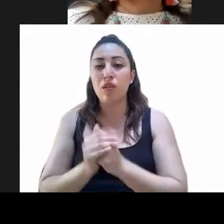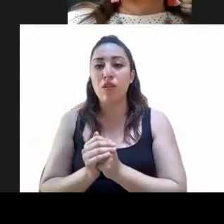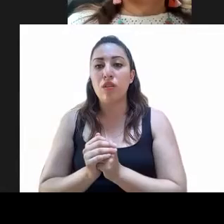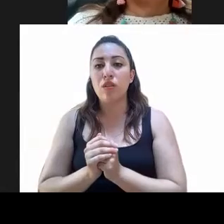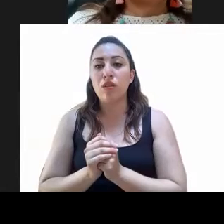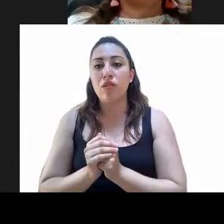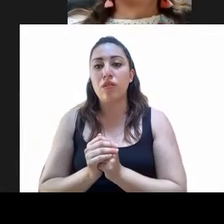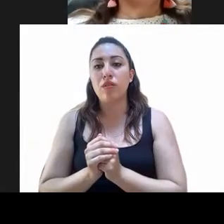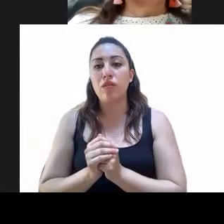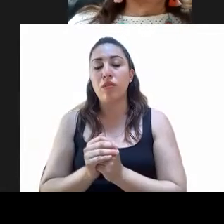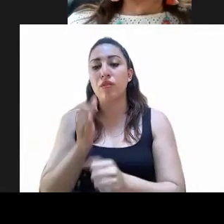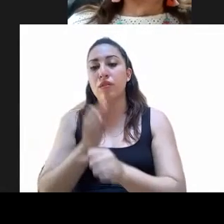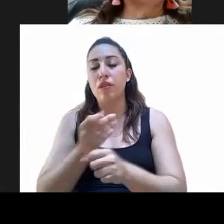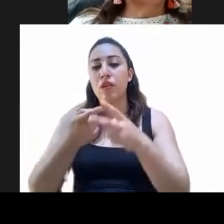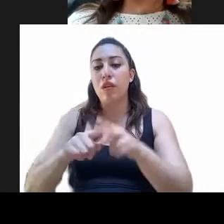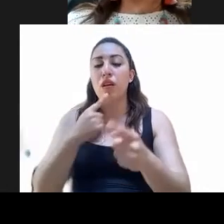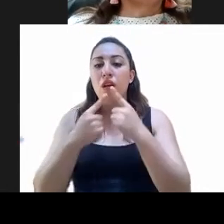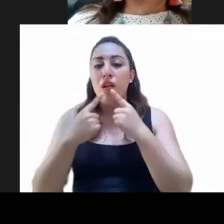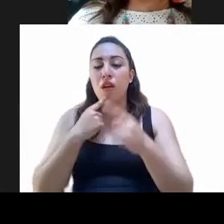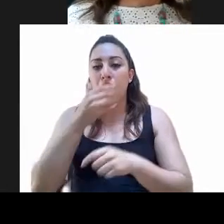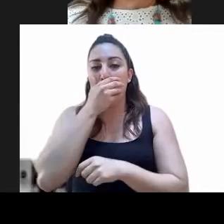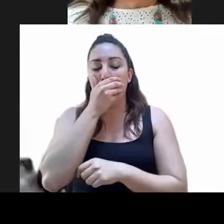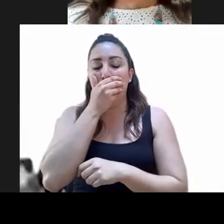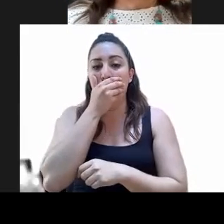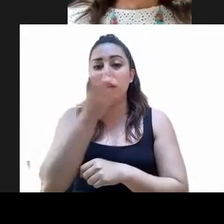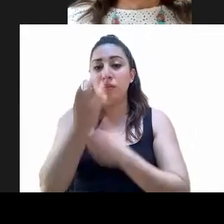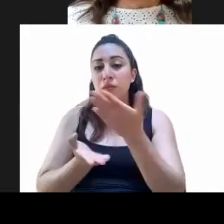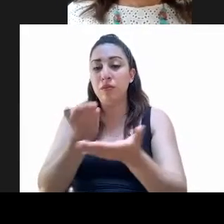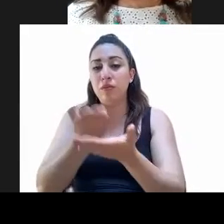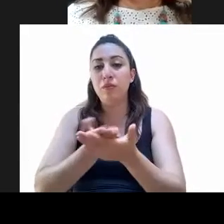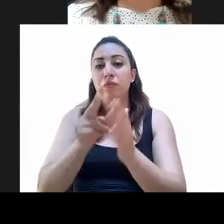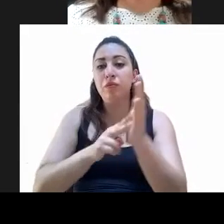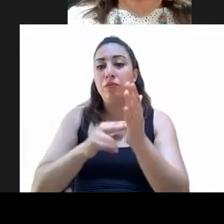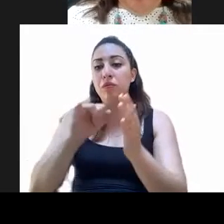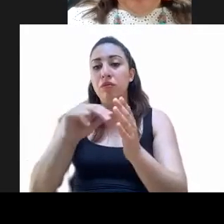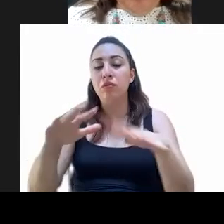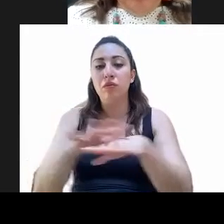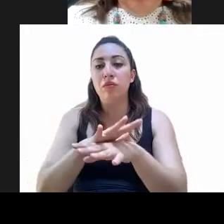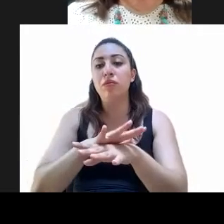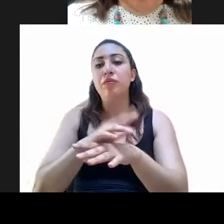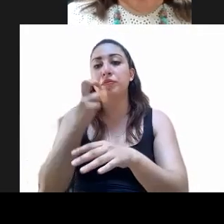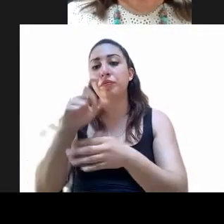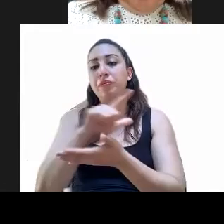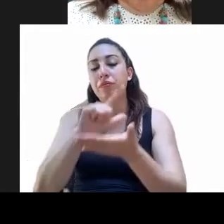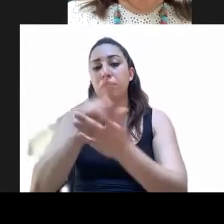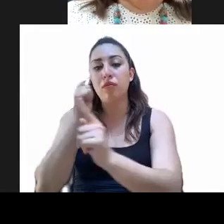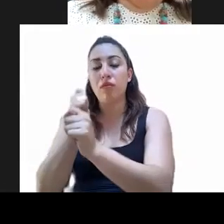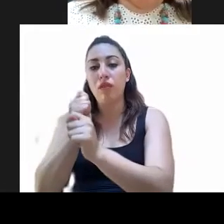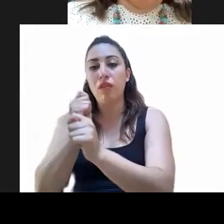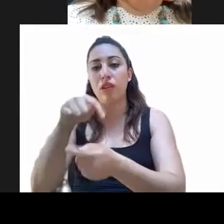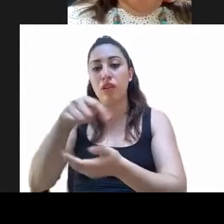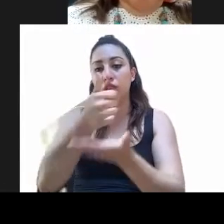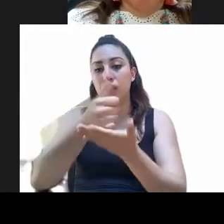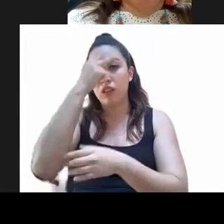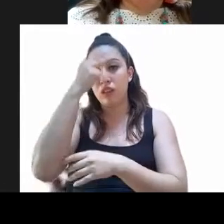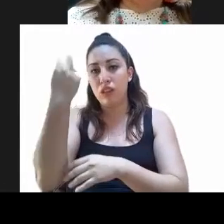de dictamen en sentido positivo por el que se reforman diversas disposiciones de la ley de movilidad de la Ciudad de México. Dicho proyecto dictamina de